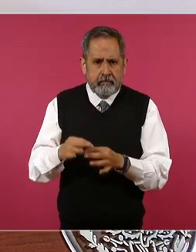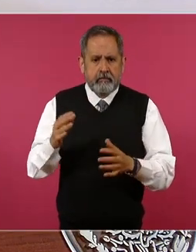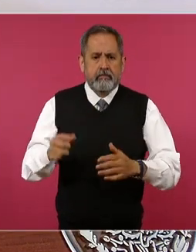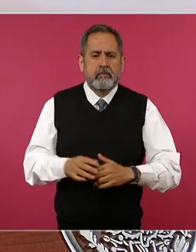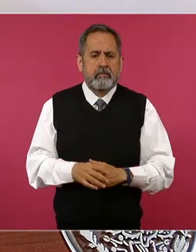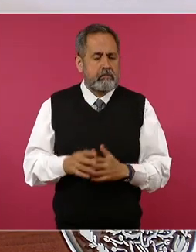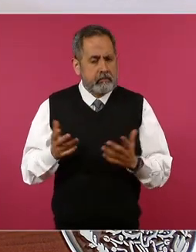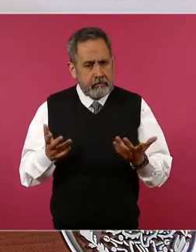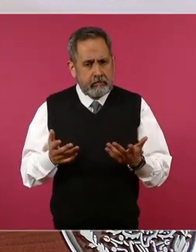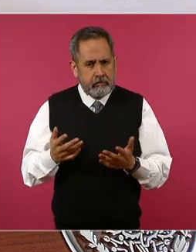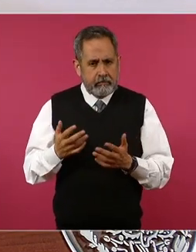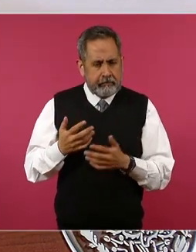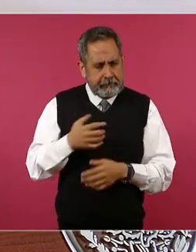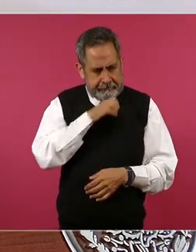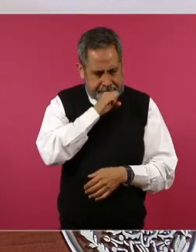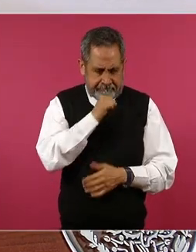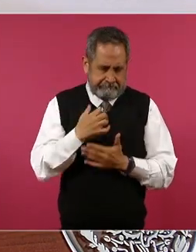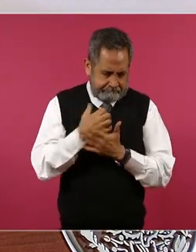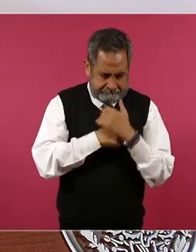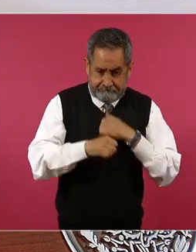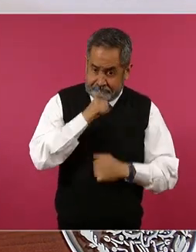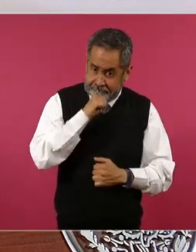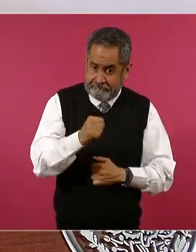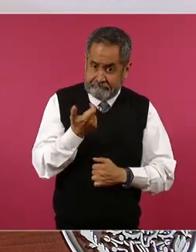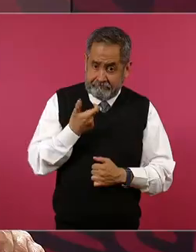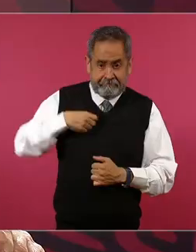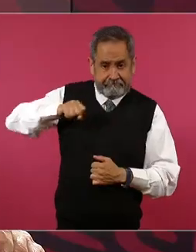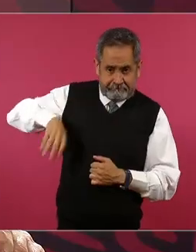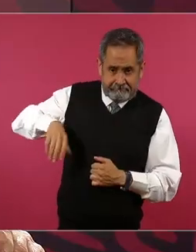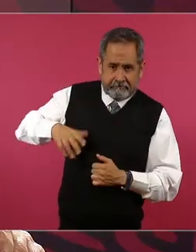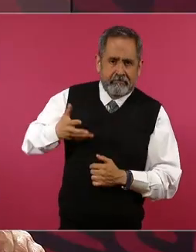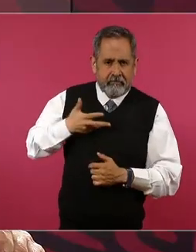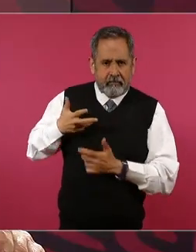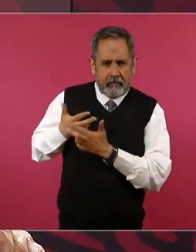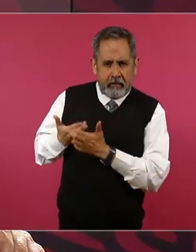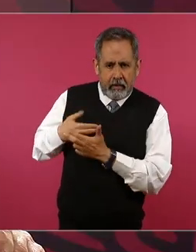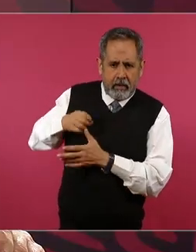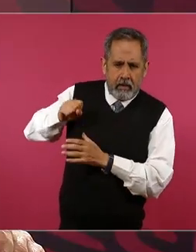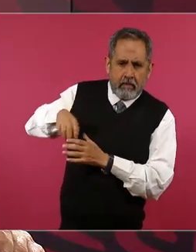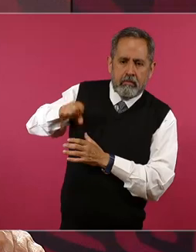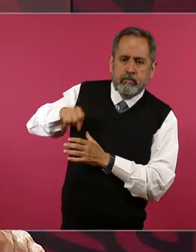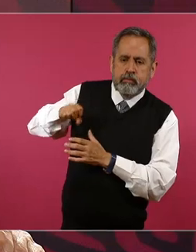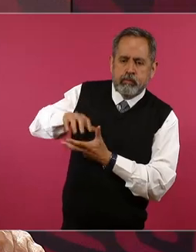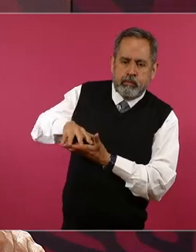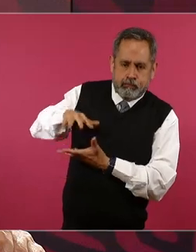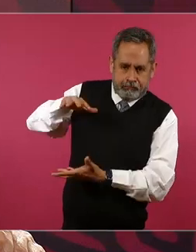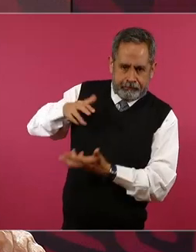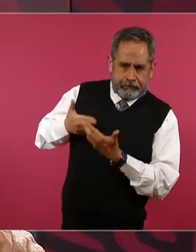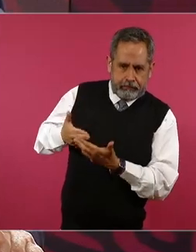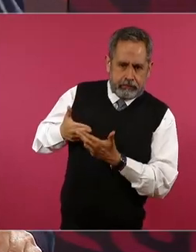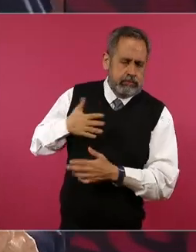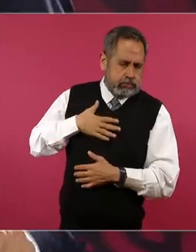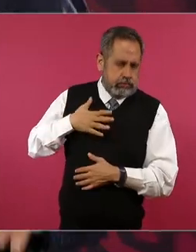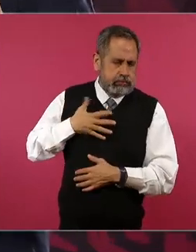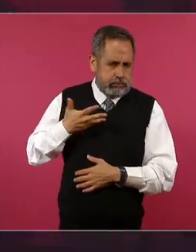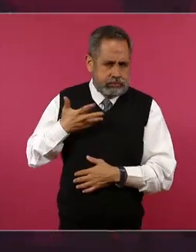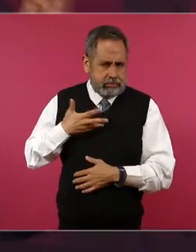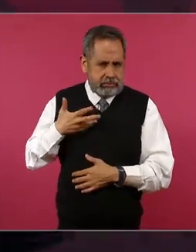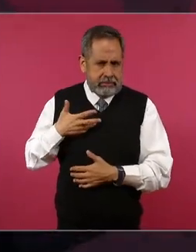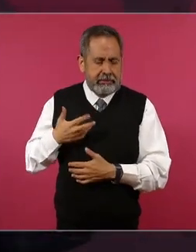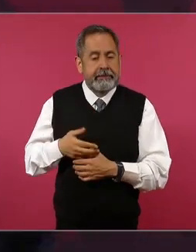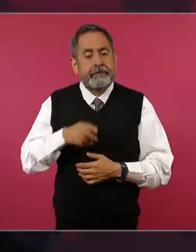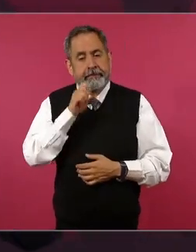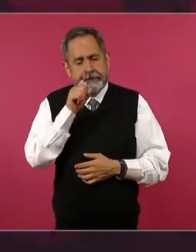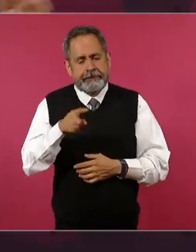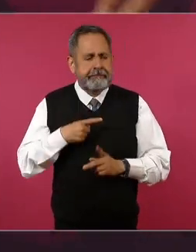entonces me rayé tengo ahí mis ahorros y ya hice